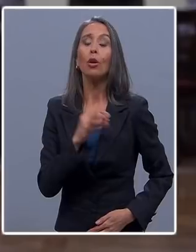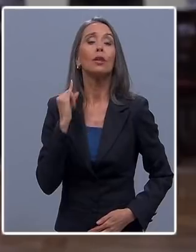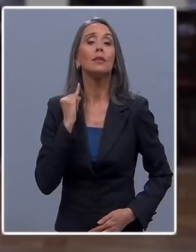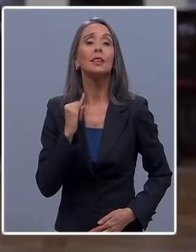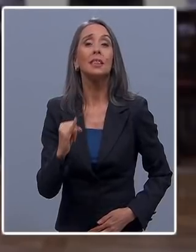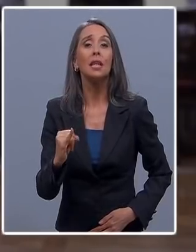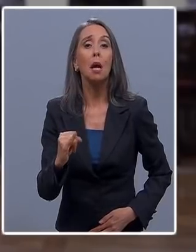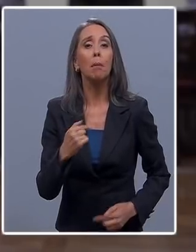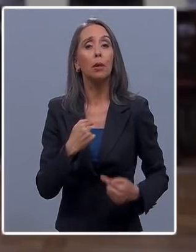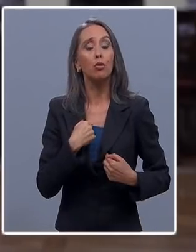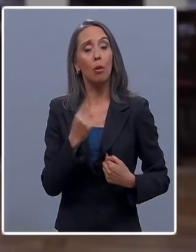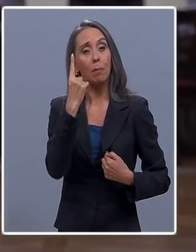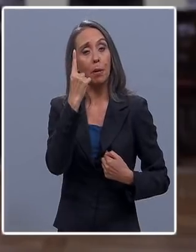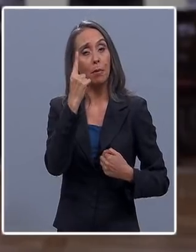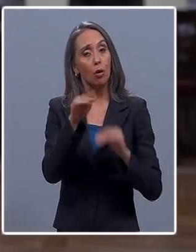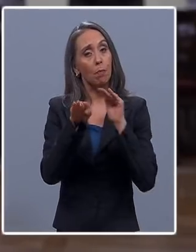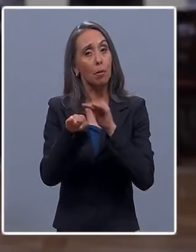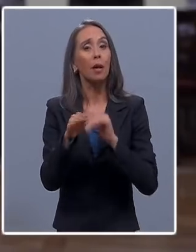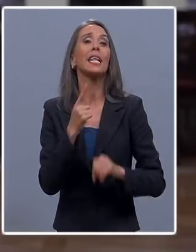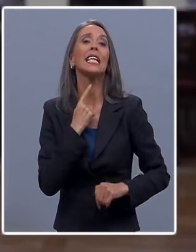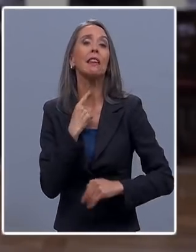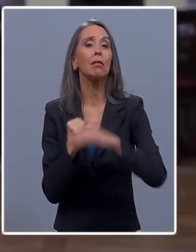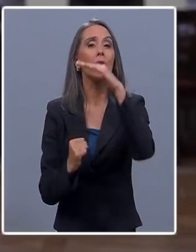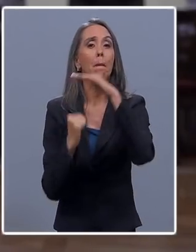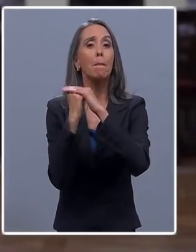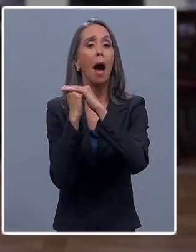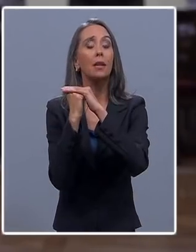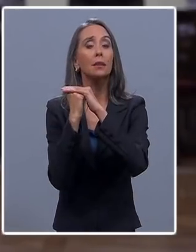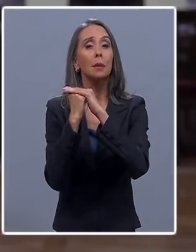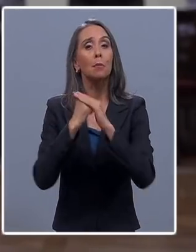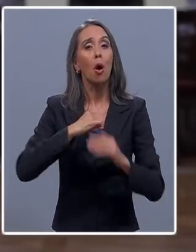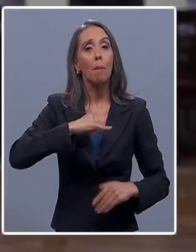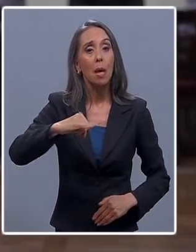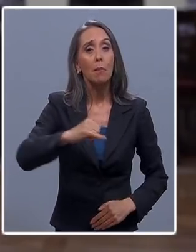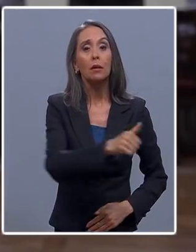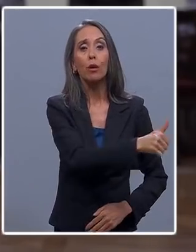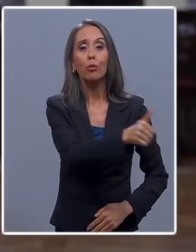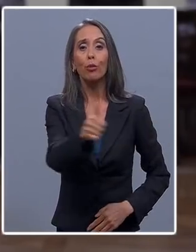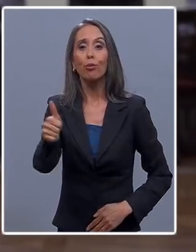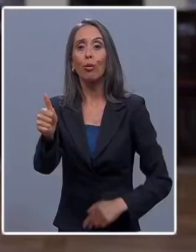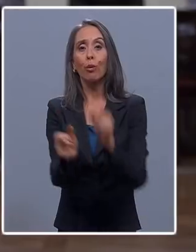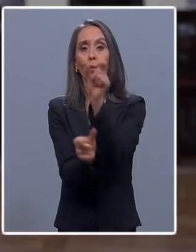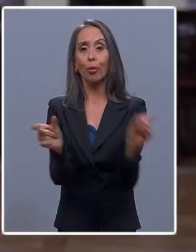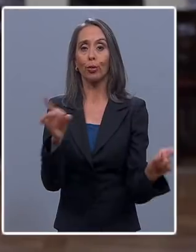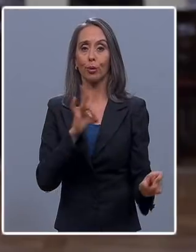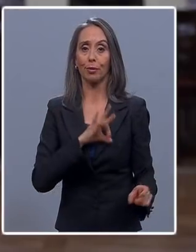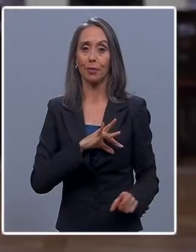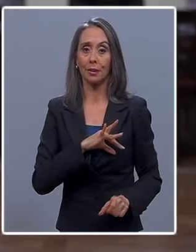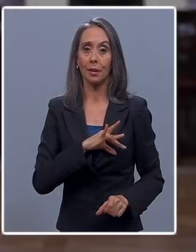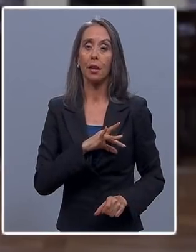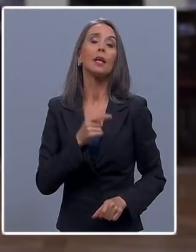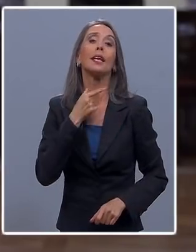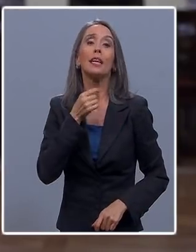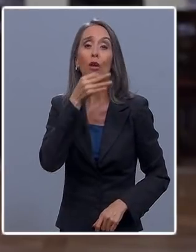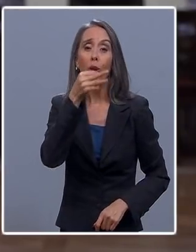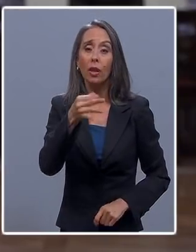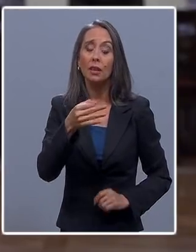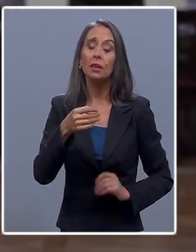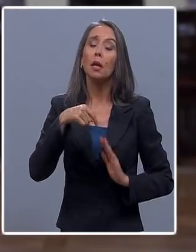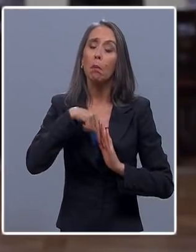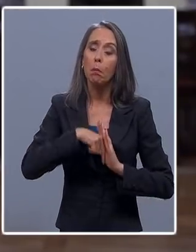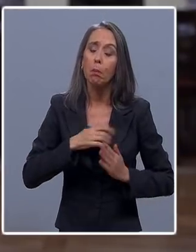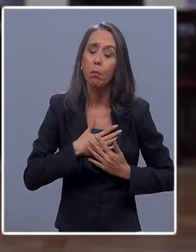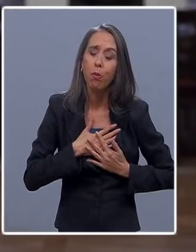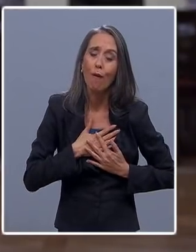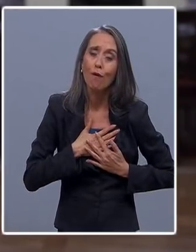privilegiaré el interés superior y permanente de todos mis compatriotas quiero expresar mi más profunda